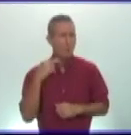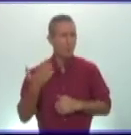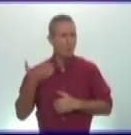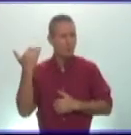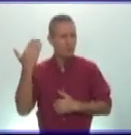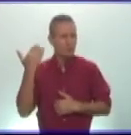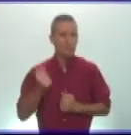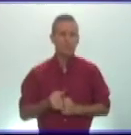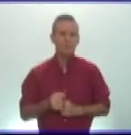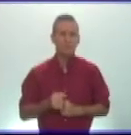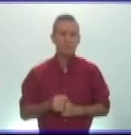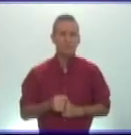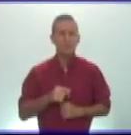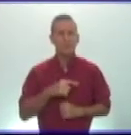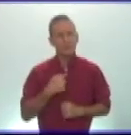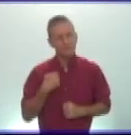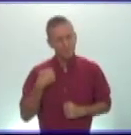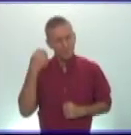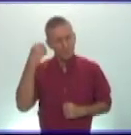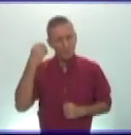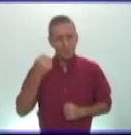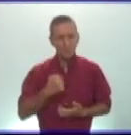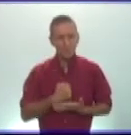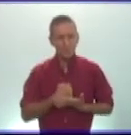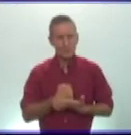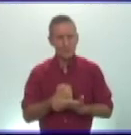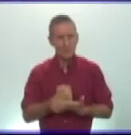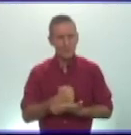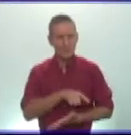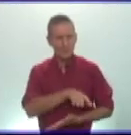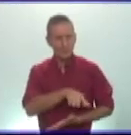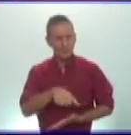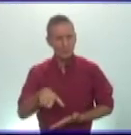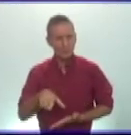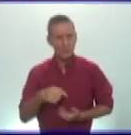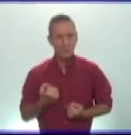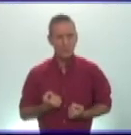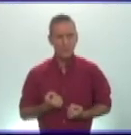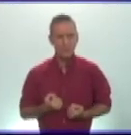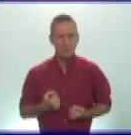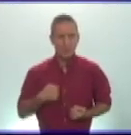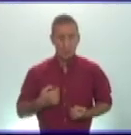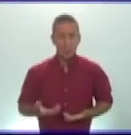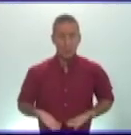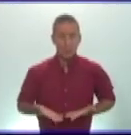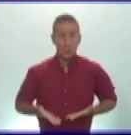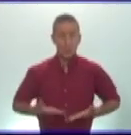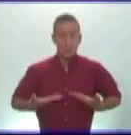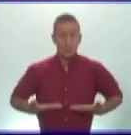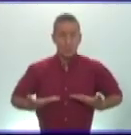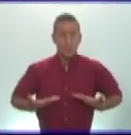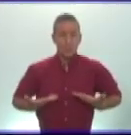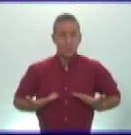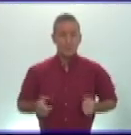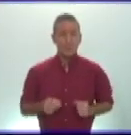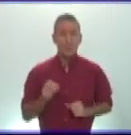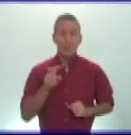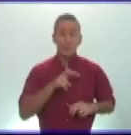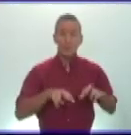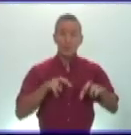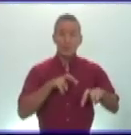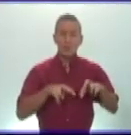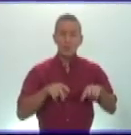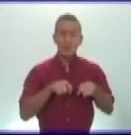fructífero estos materiales le estoy motivando también para que si tiene la posibilidad busque junto en